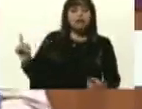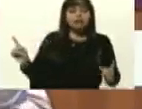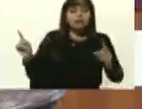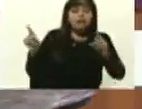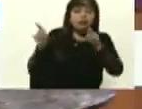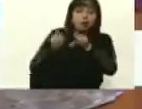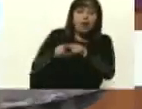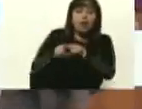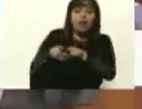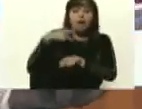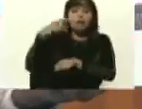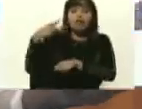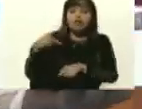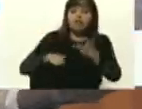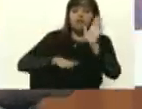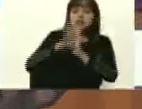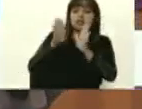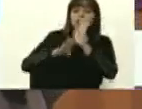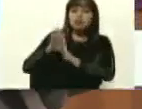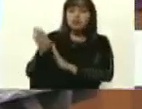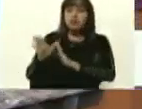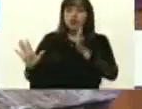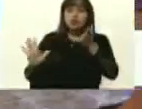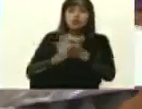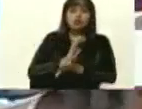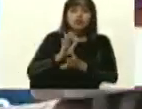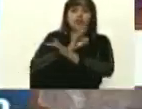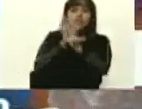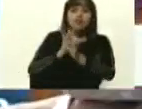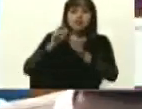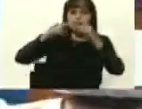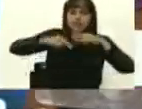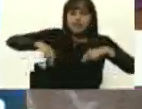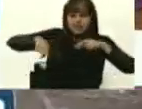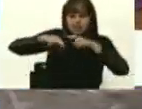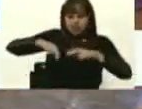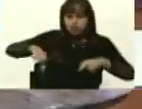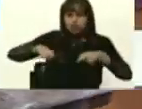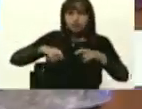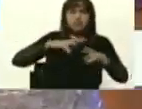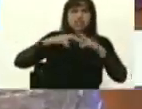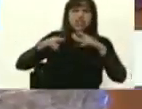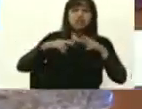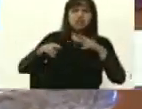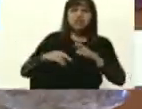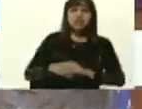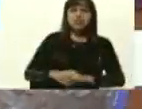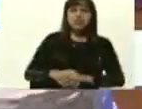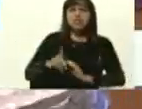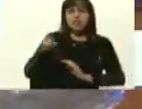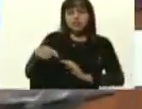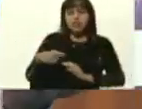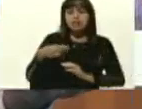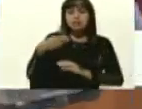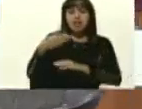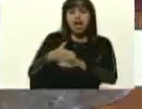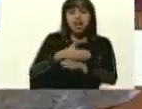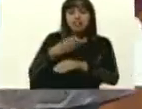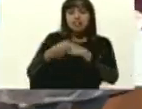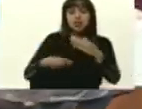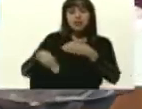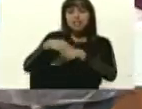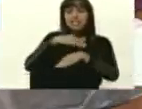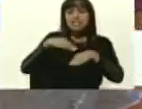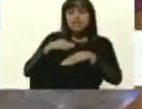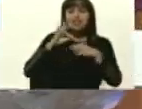desarrollando en el marco de la unidad de investigación, que recientemente usted creó también en el ministerio, donde estaba previsto la